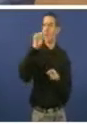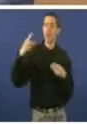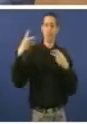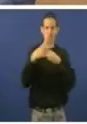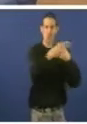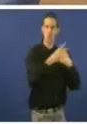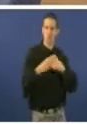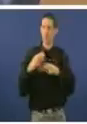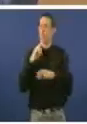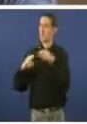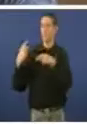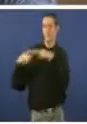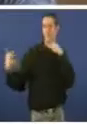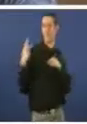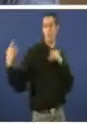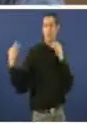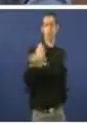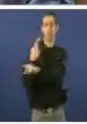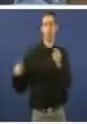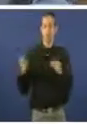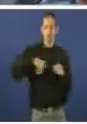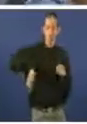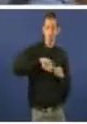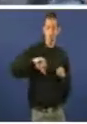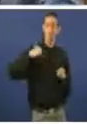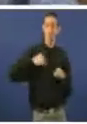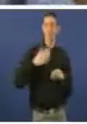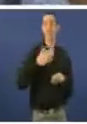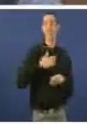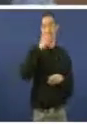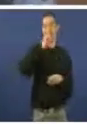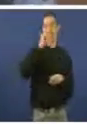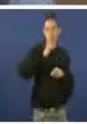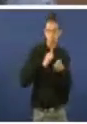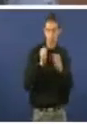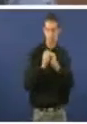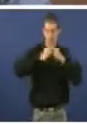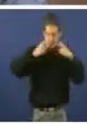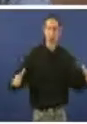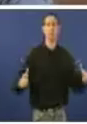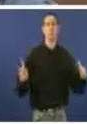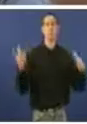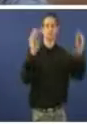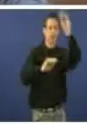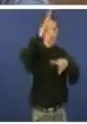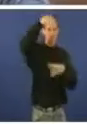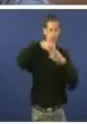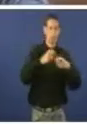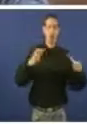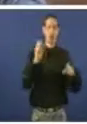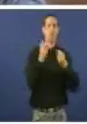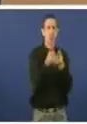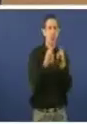a diferencia, señoría. Ampliaremos o hospital dos Alnés. Ampliaremos o hospital dos Alnés. Señoría,